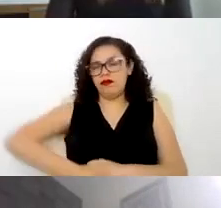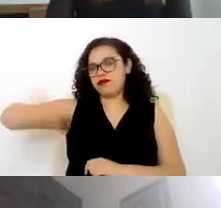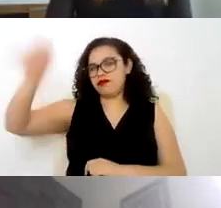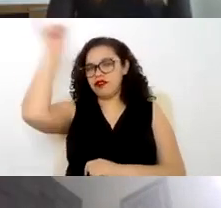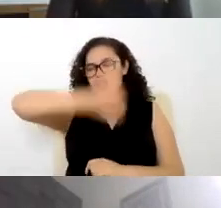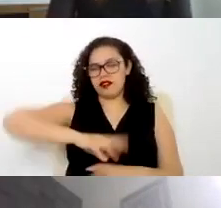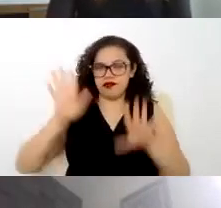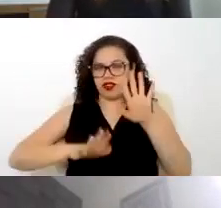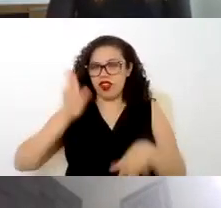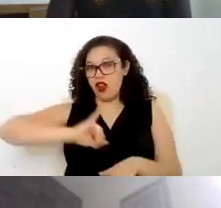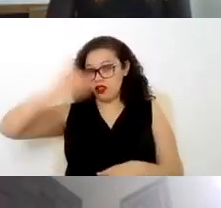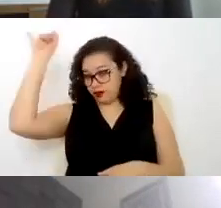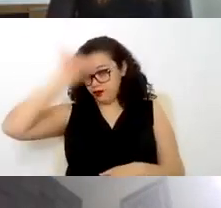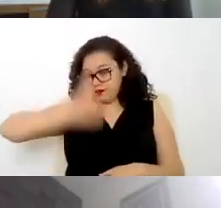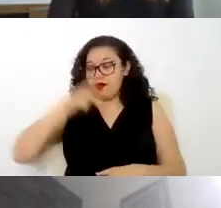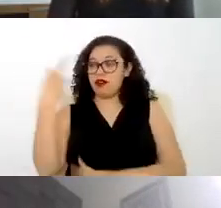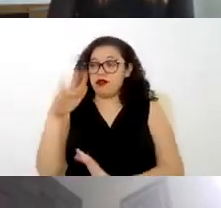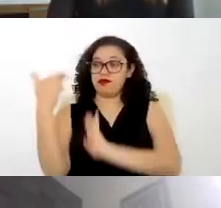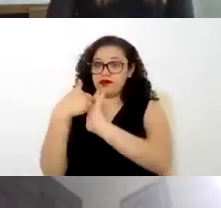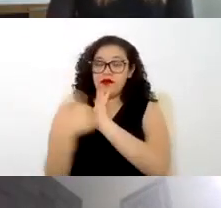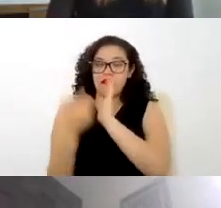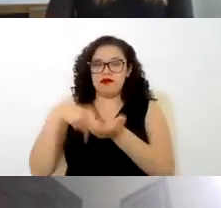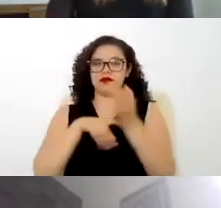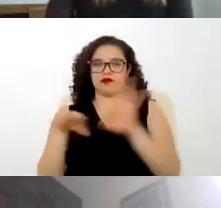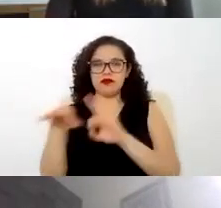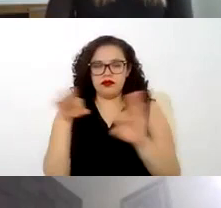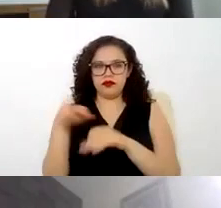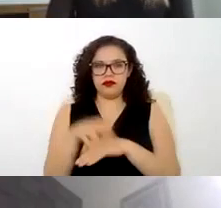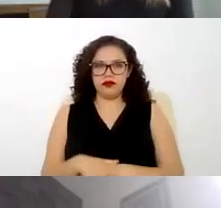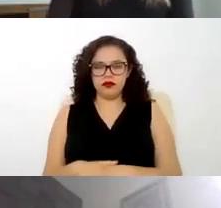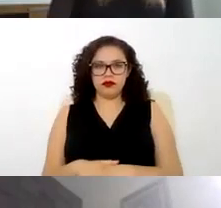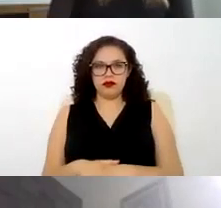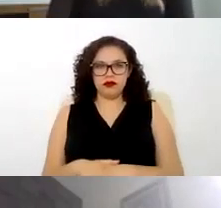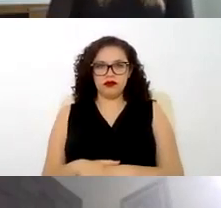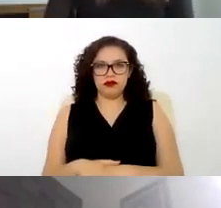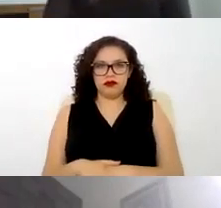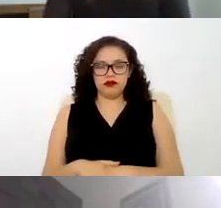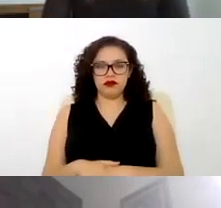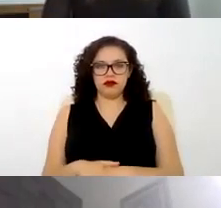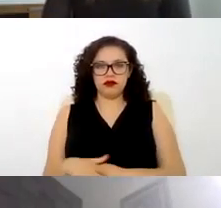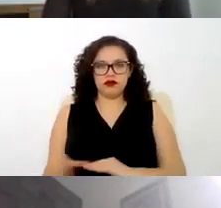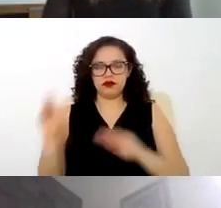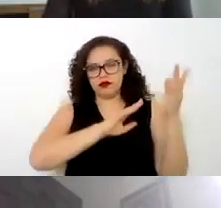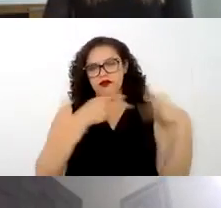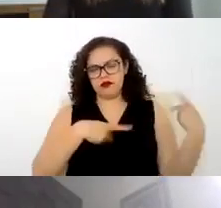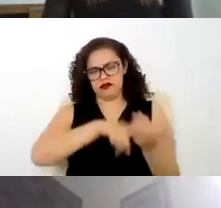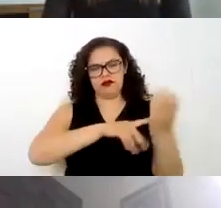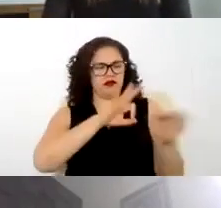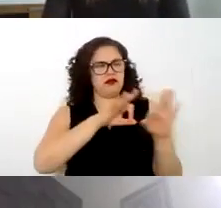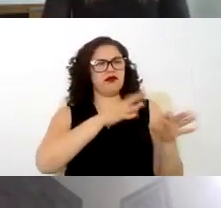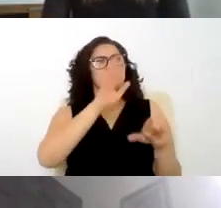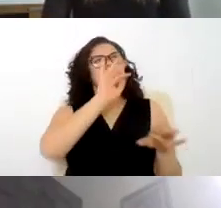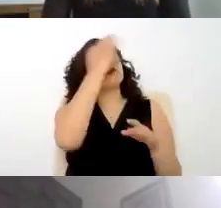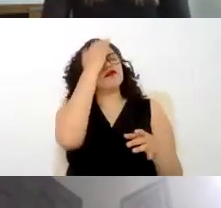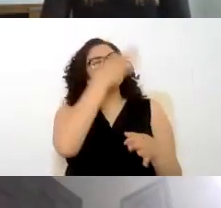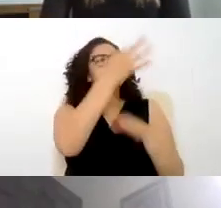sus reglamentos interiores de trabajo lo ponen a disposición de los trabajadores lo hacen del conocimiento de todos